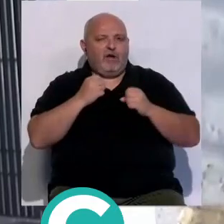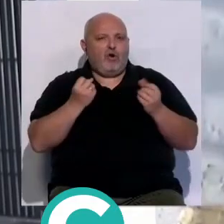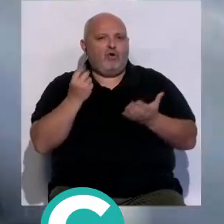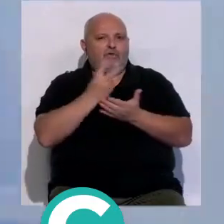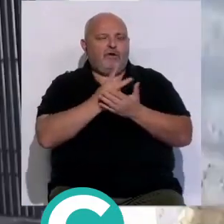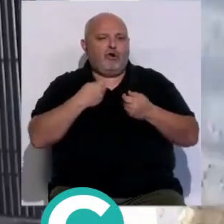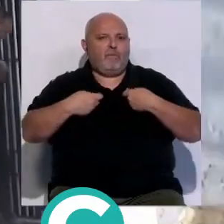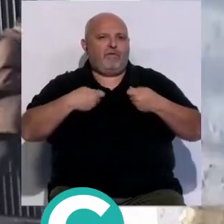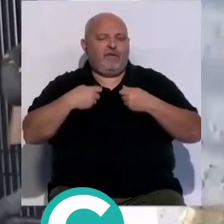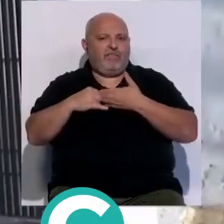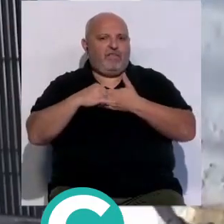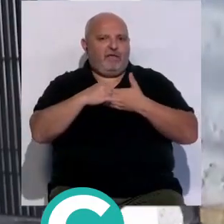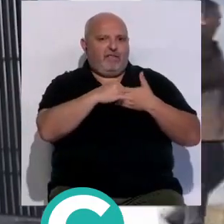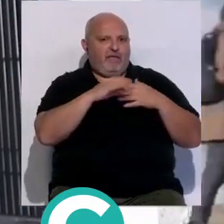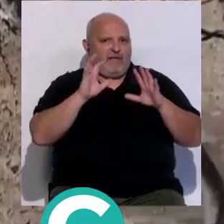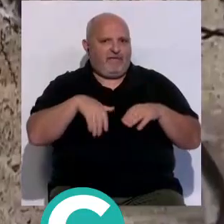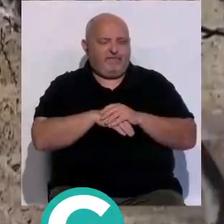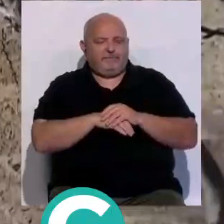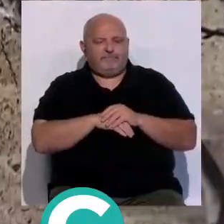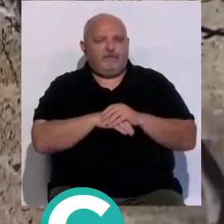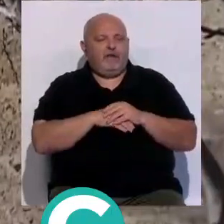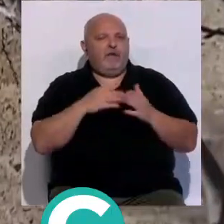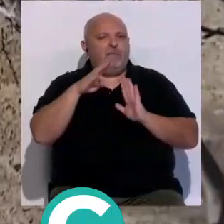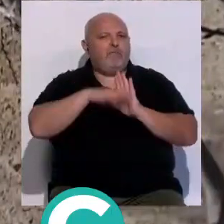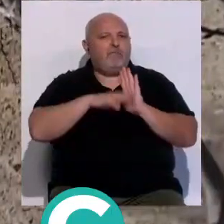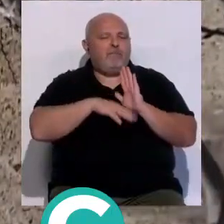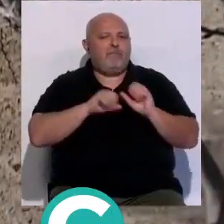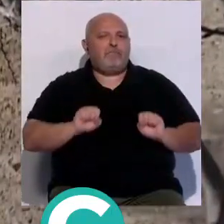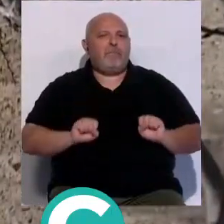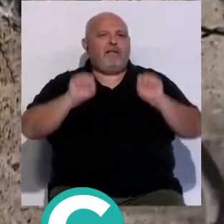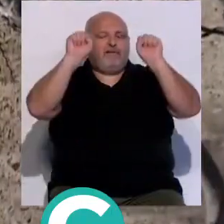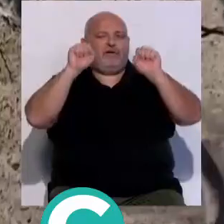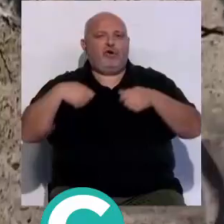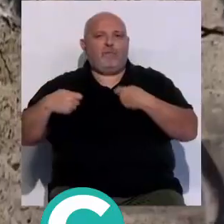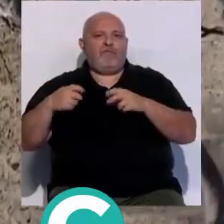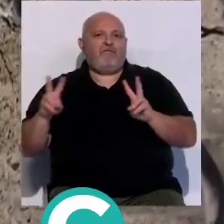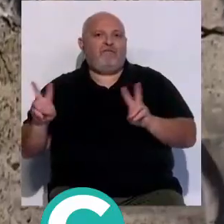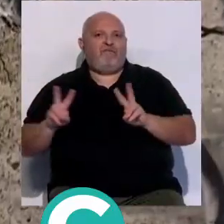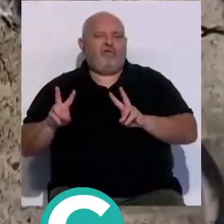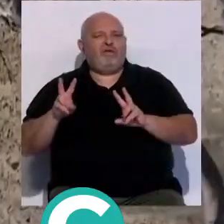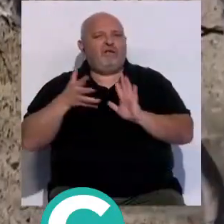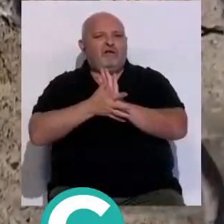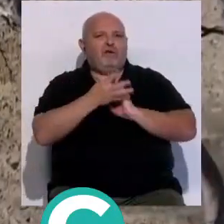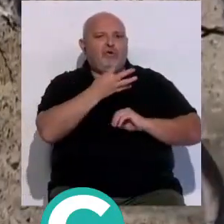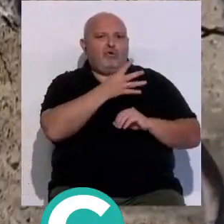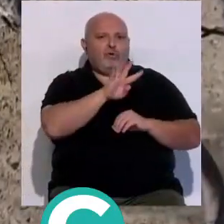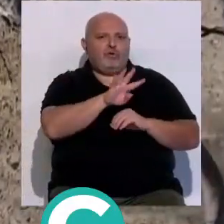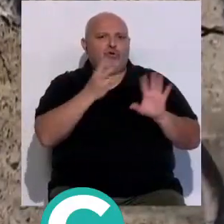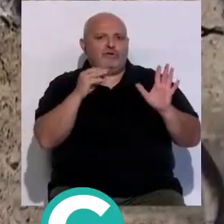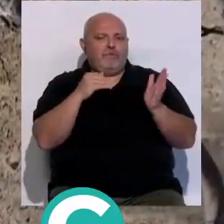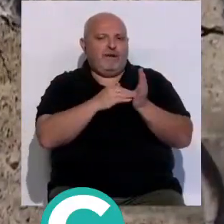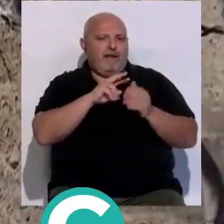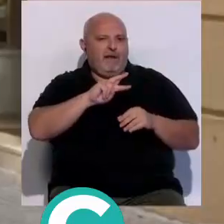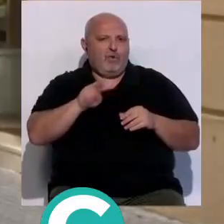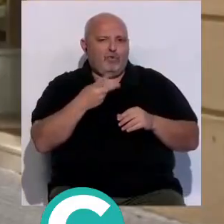reactivar el comercio de proximidad en Cádiz. Son los programas Barajas Arriba y Comercio Vivo dotados con 480.000